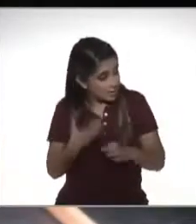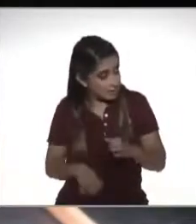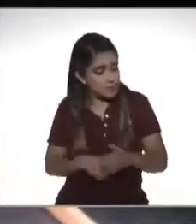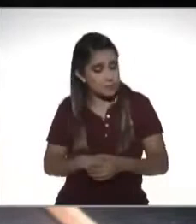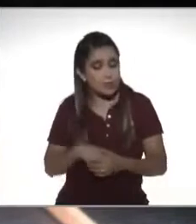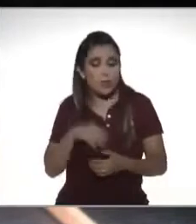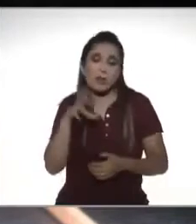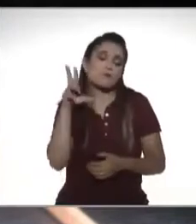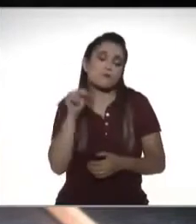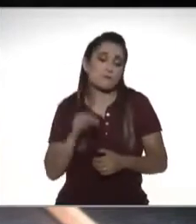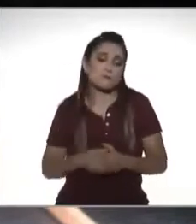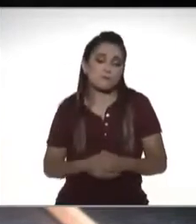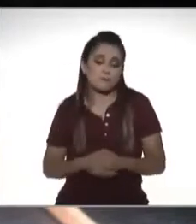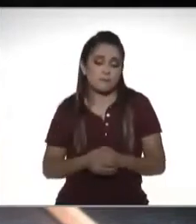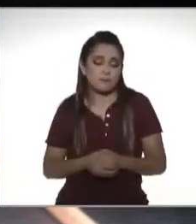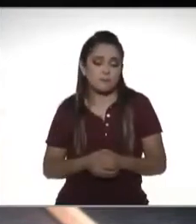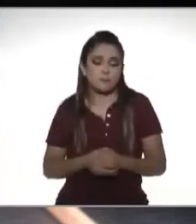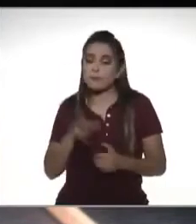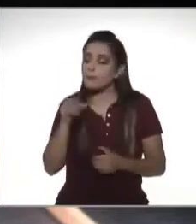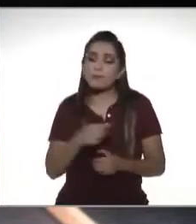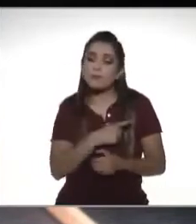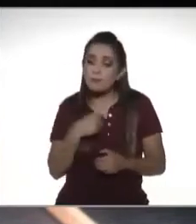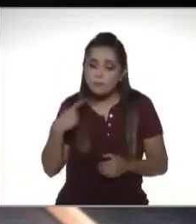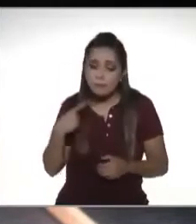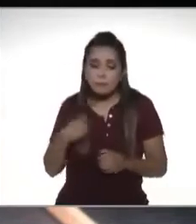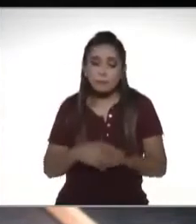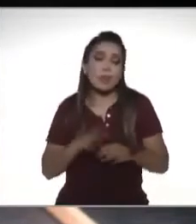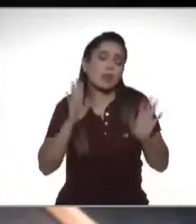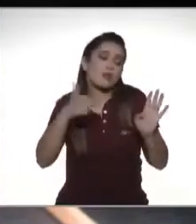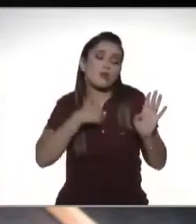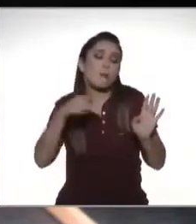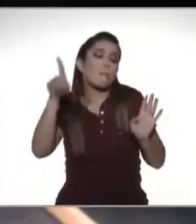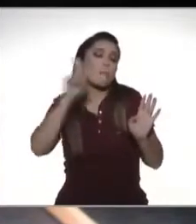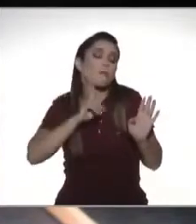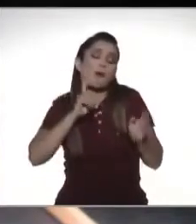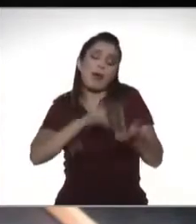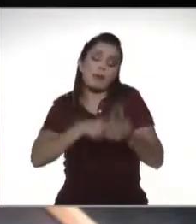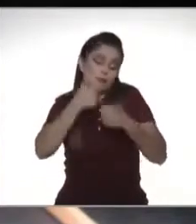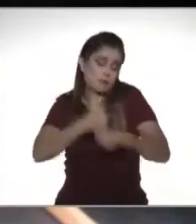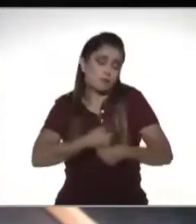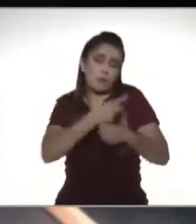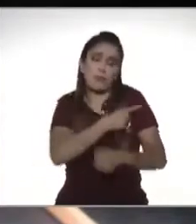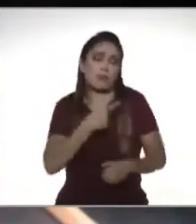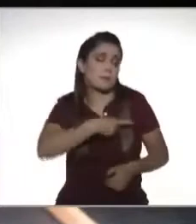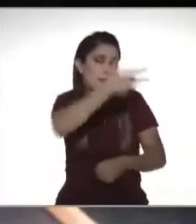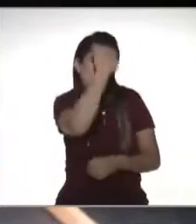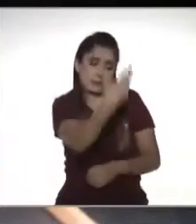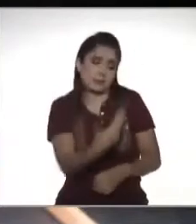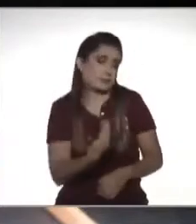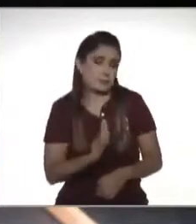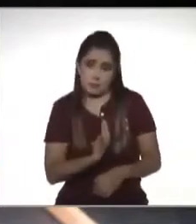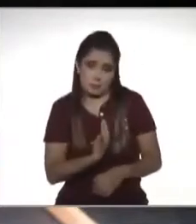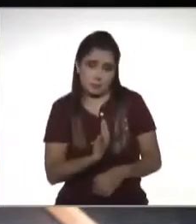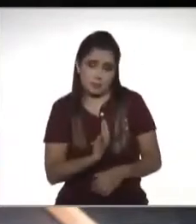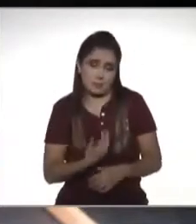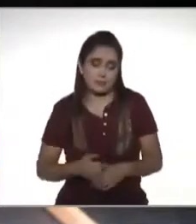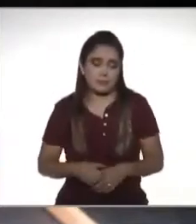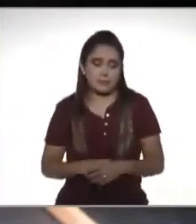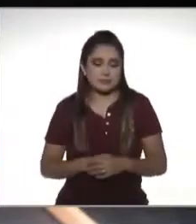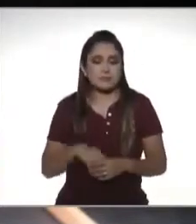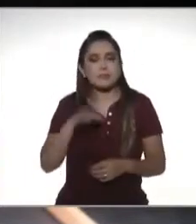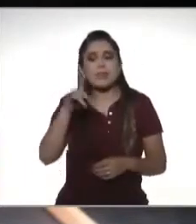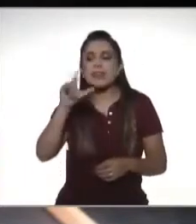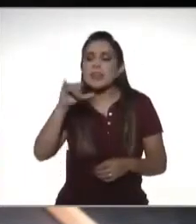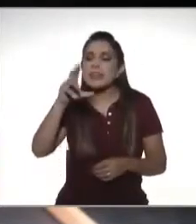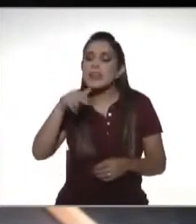¿no sé que vendí la casa? pues no debiste es lo que cualquier mujer despechada que se respeta de la noche Liliana